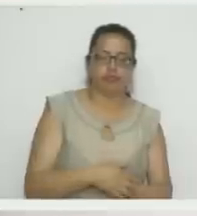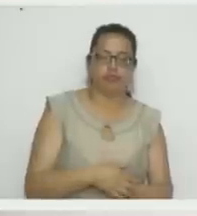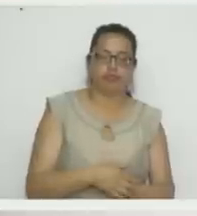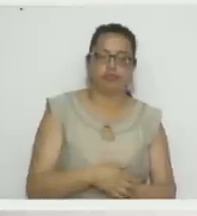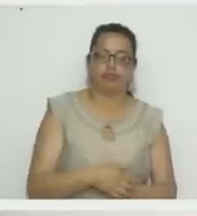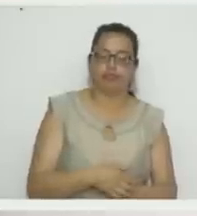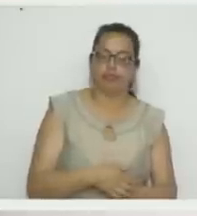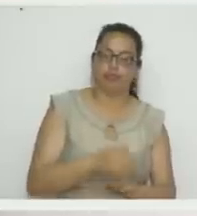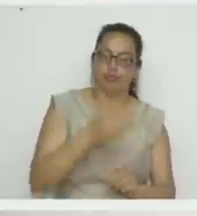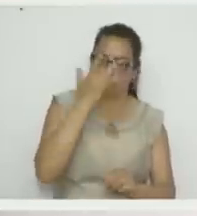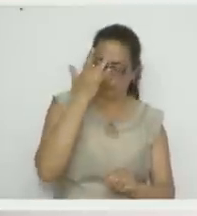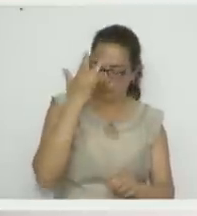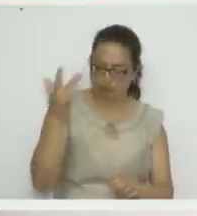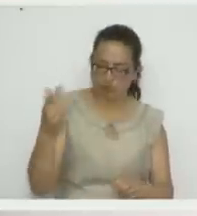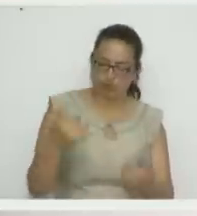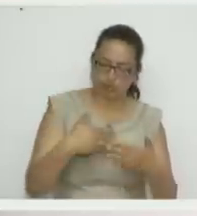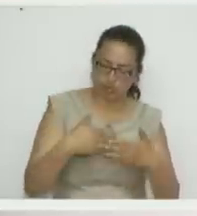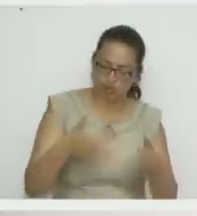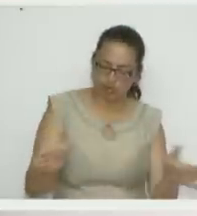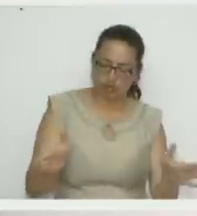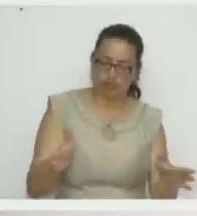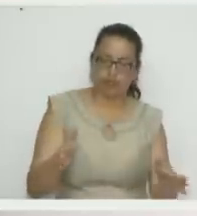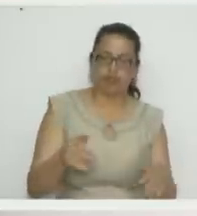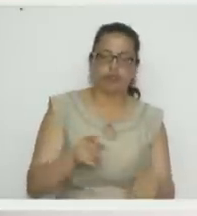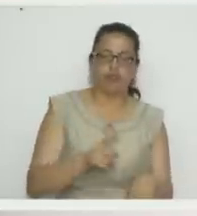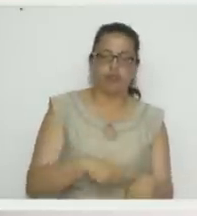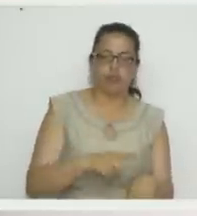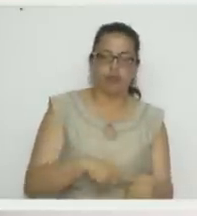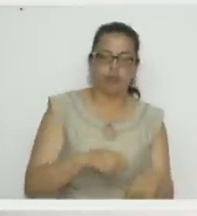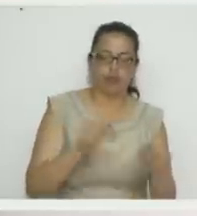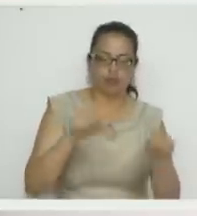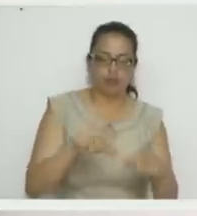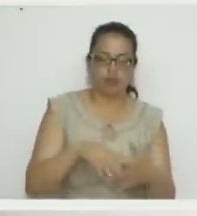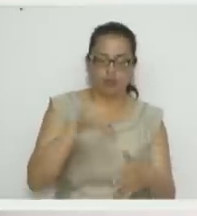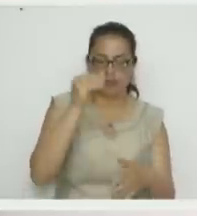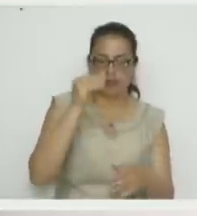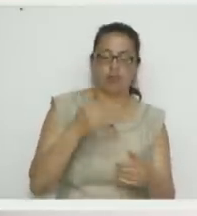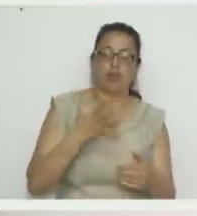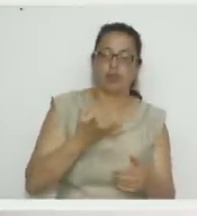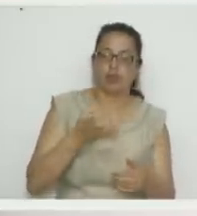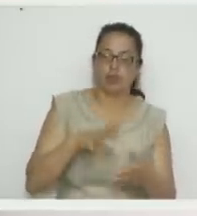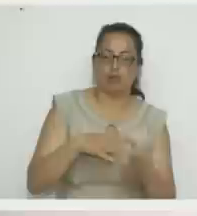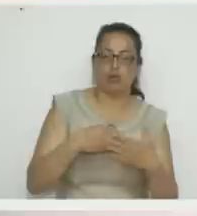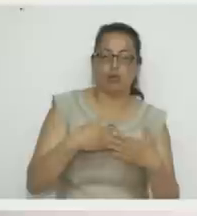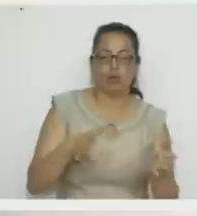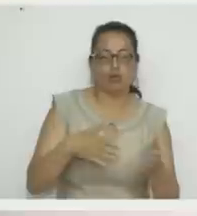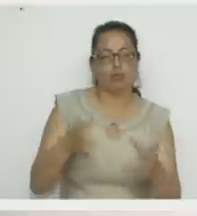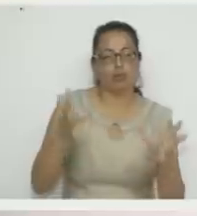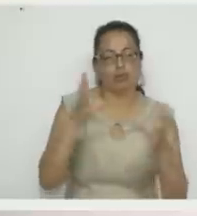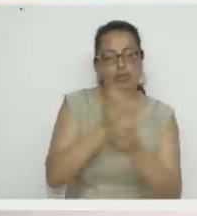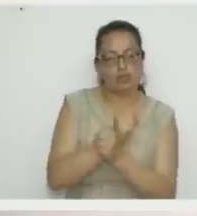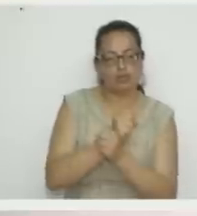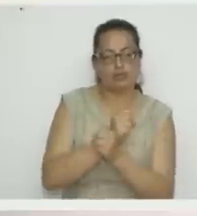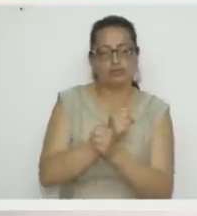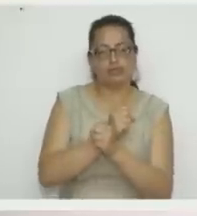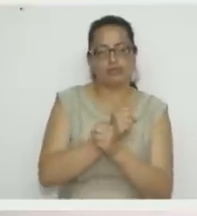Entonces, por eso abrí ese horario de tarde de la noche. Pero quiero abrir otro de